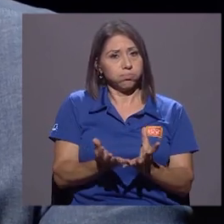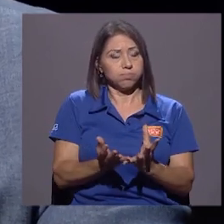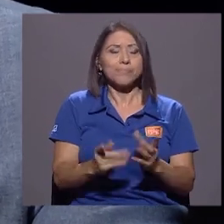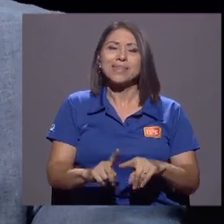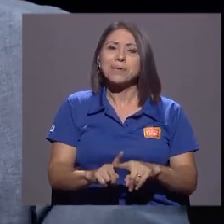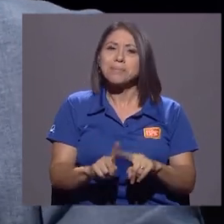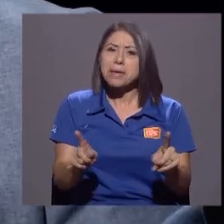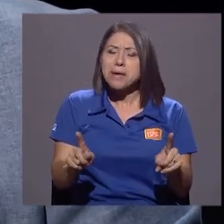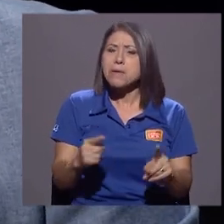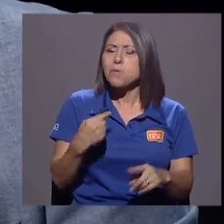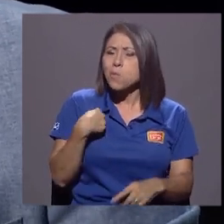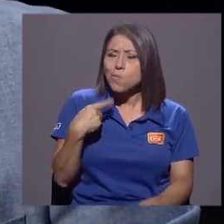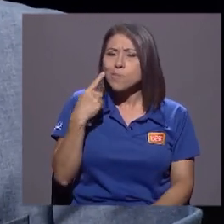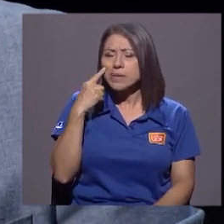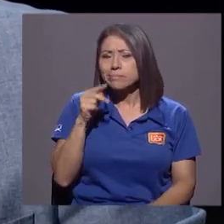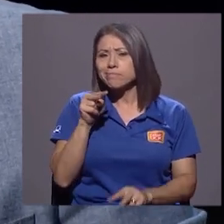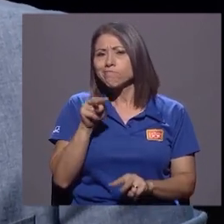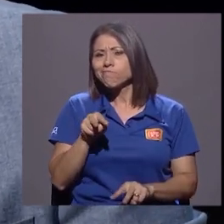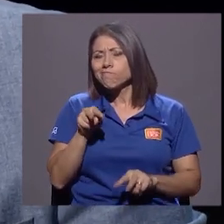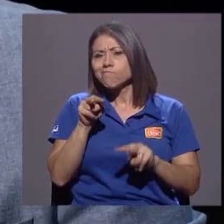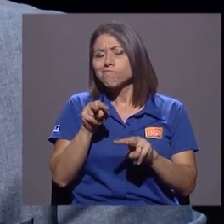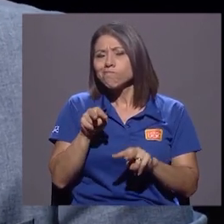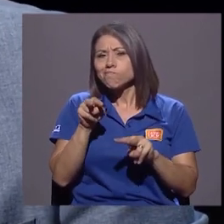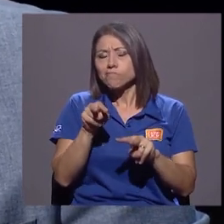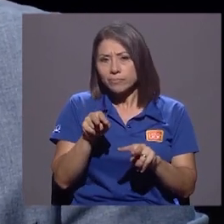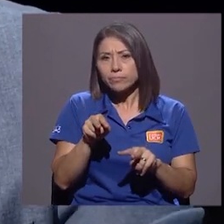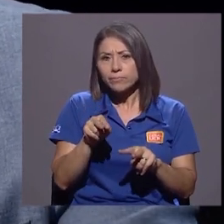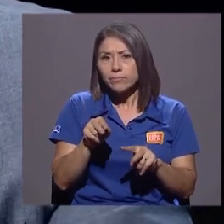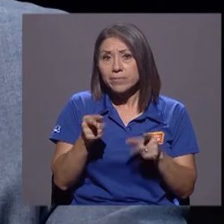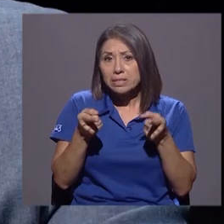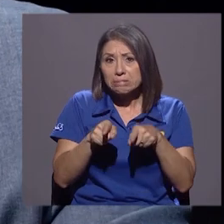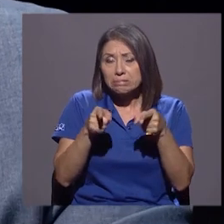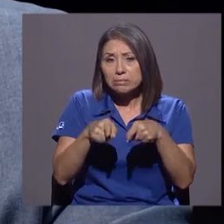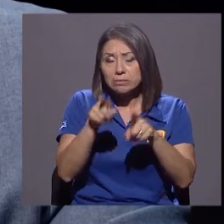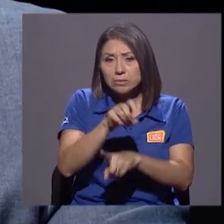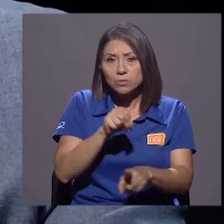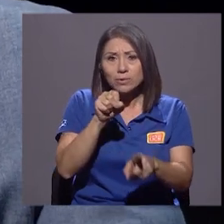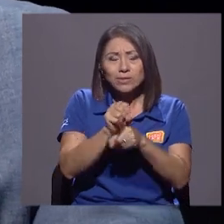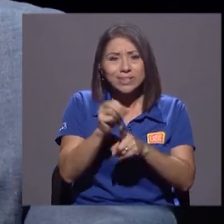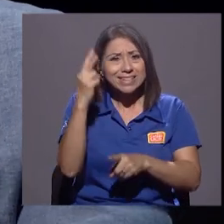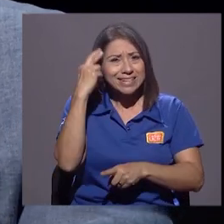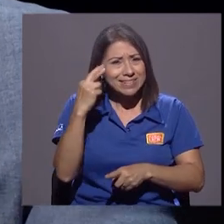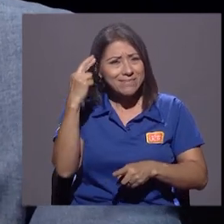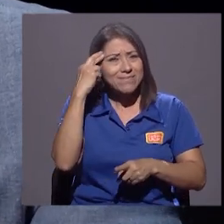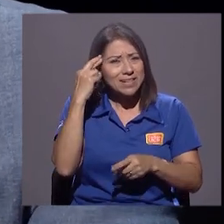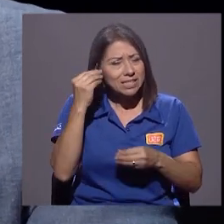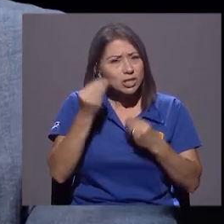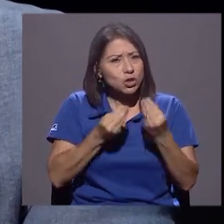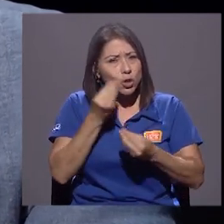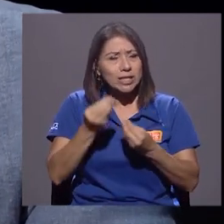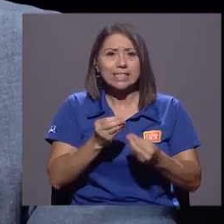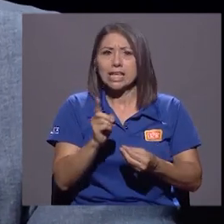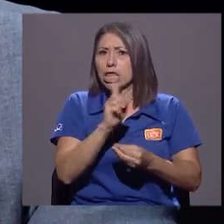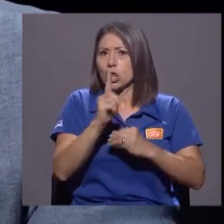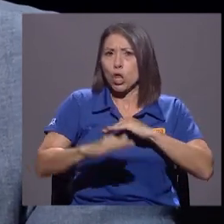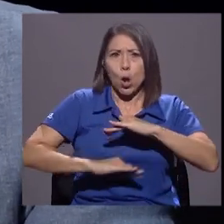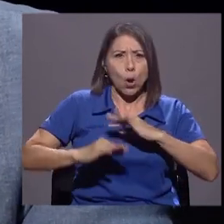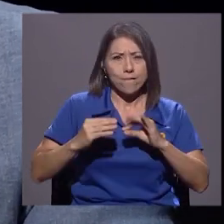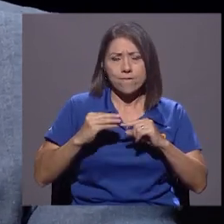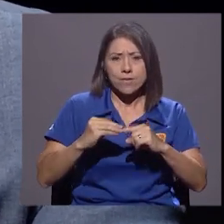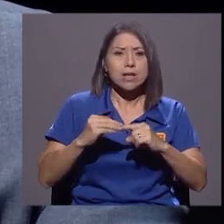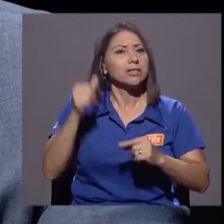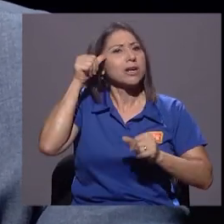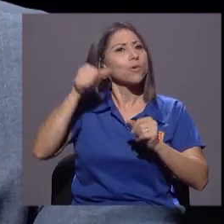encuentra ocasiones en las que hay reflexiones infundadas, e inclusive recuerdo casos como por ejemplo